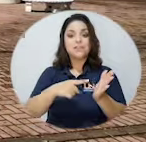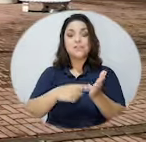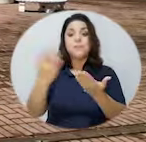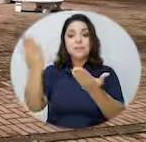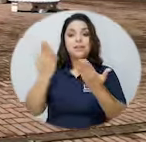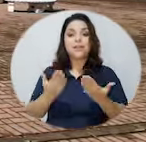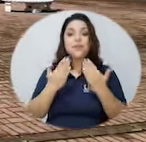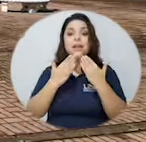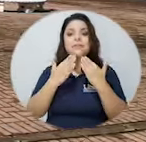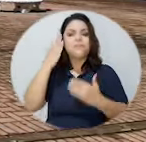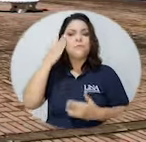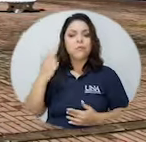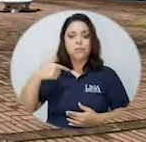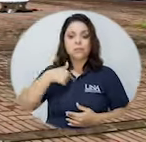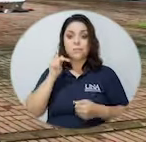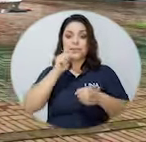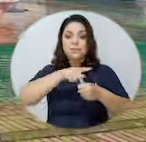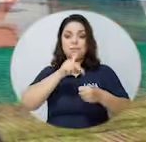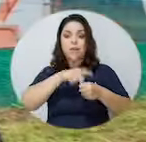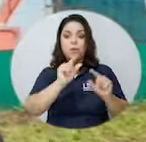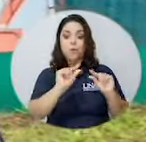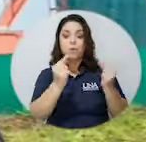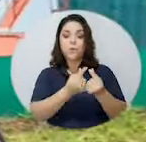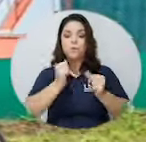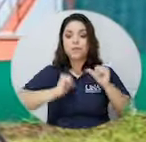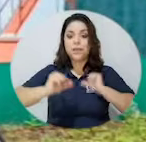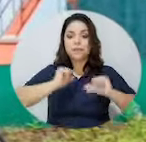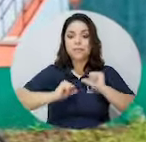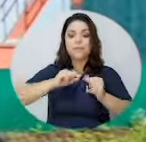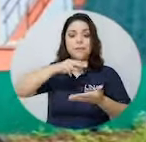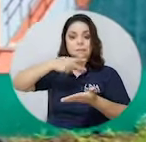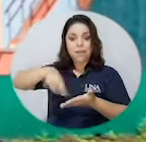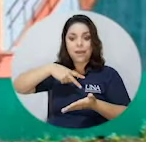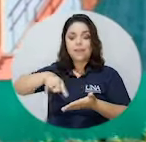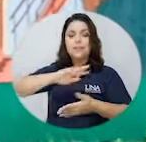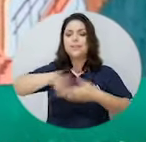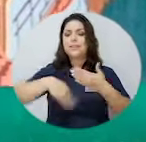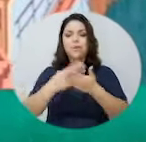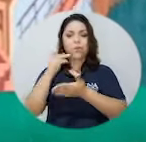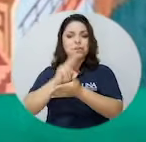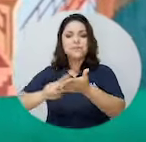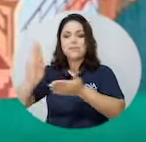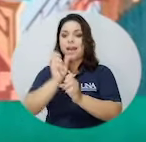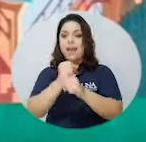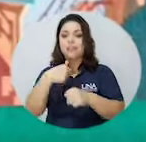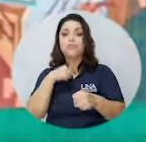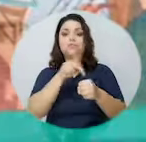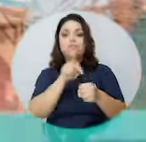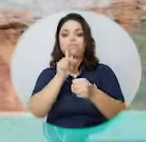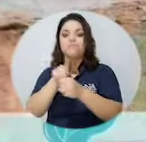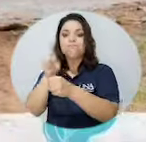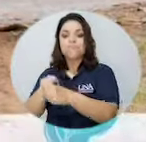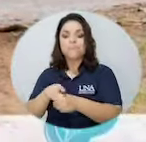gracias a que he participado en los grupos artísticos, en el baile, en todo lo que la universidad ha hecho, he estado